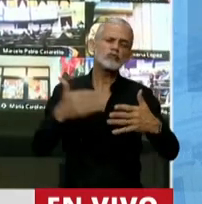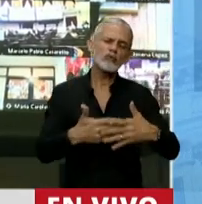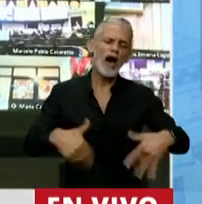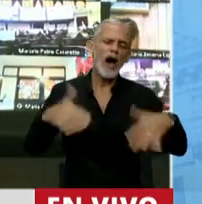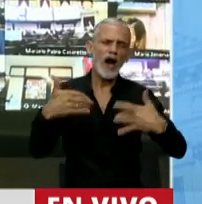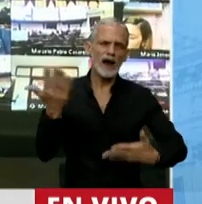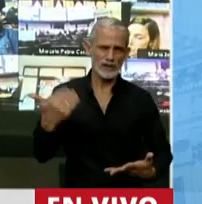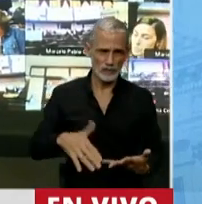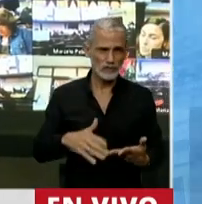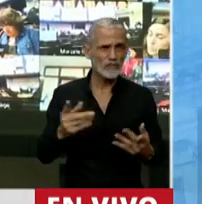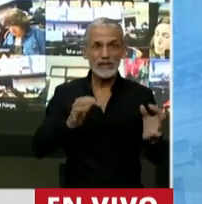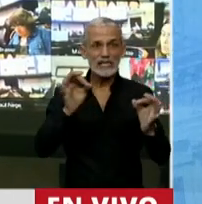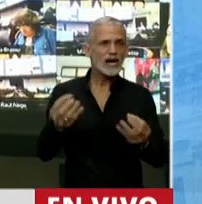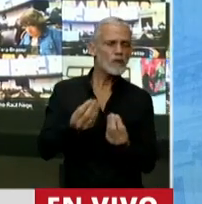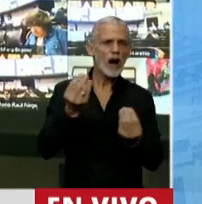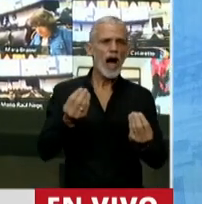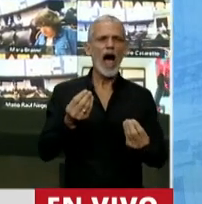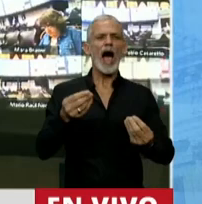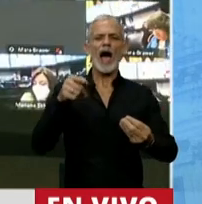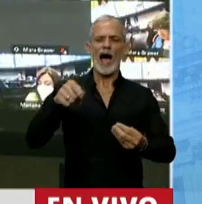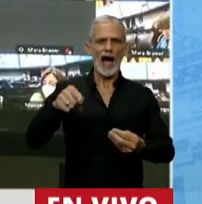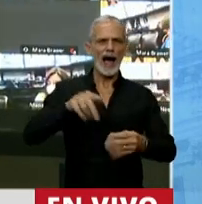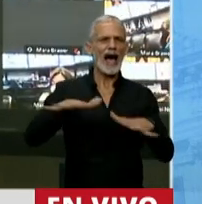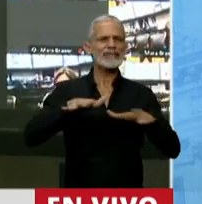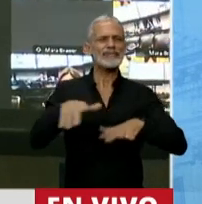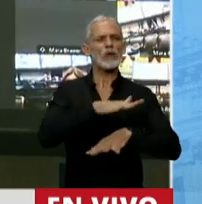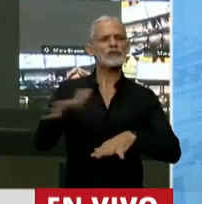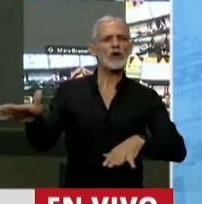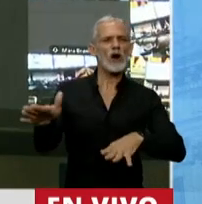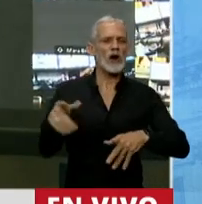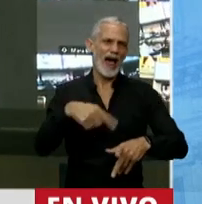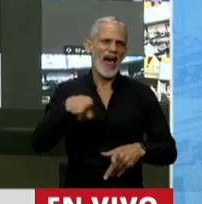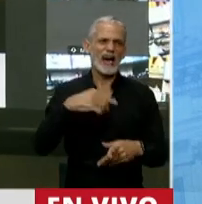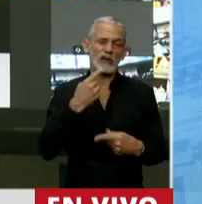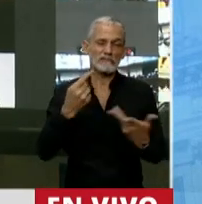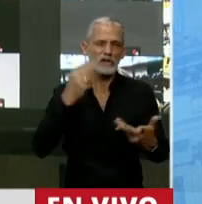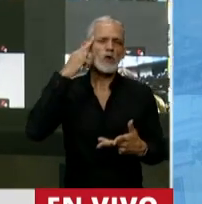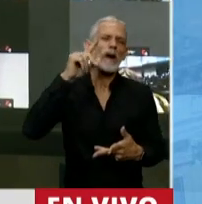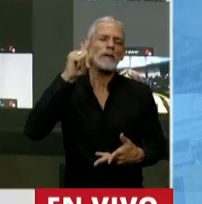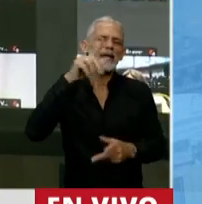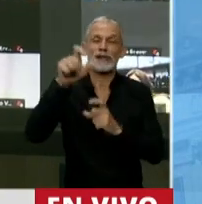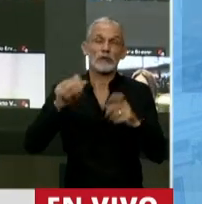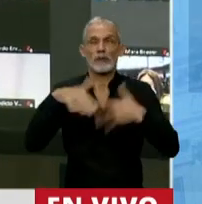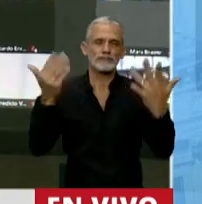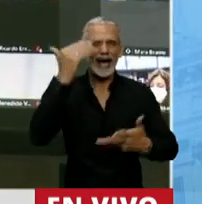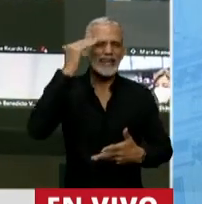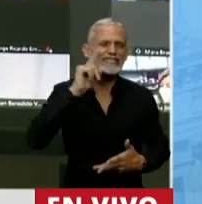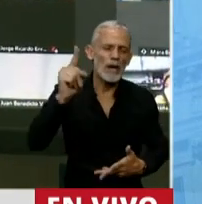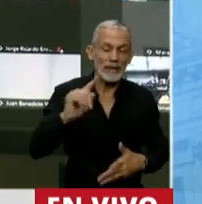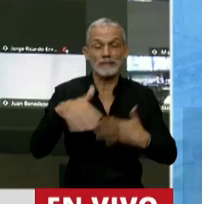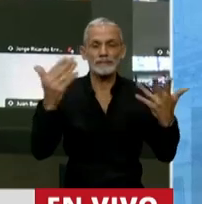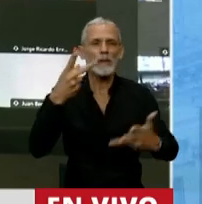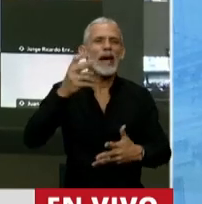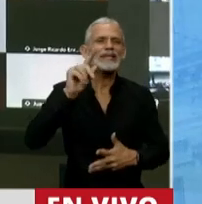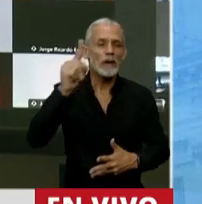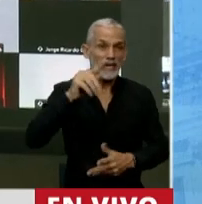y llegar a que con lo que está pasando sean, ustedes dicen 9.000, pongamos que sean 15.000, pongamos que sea